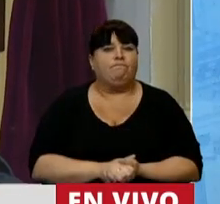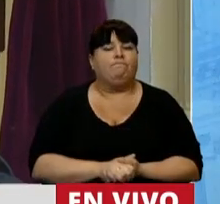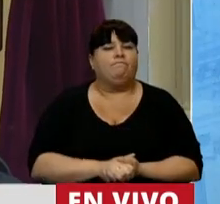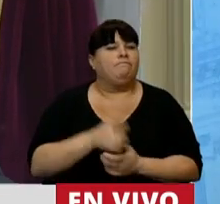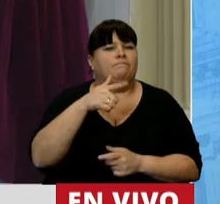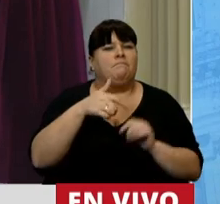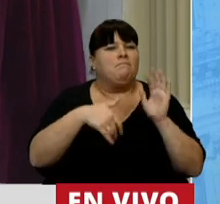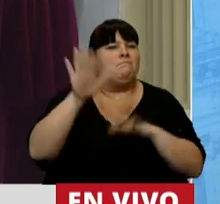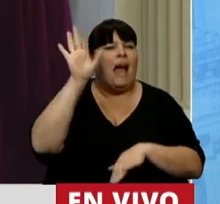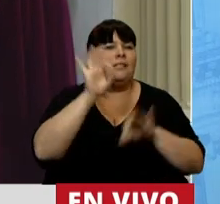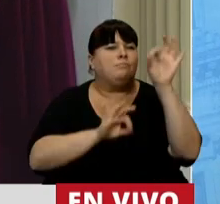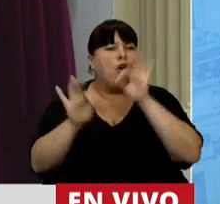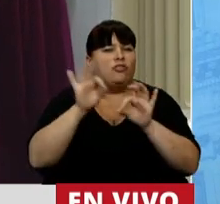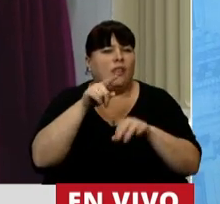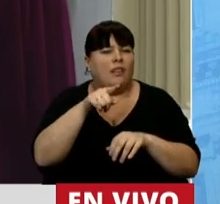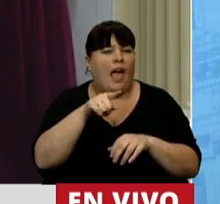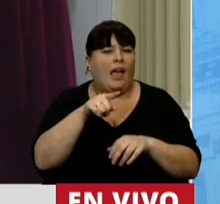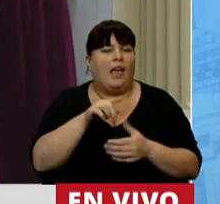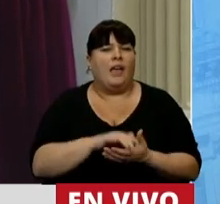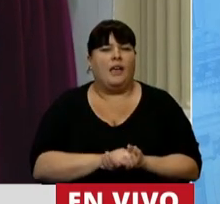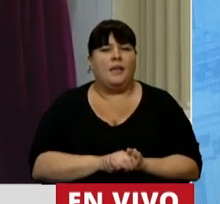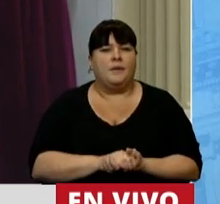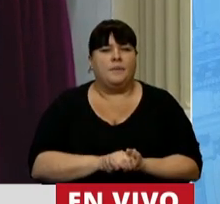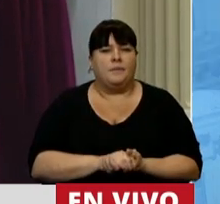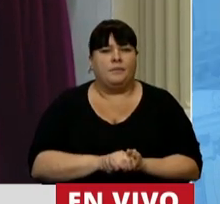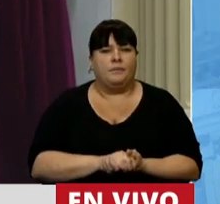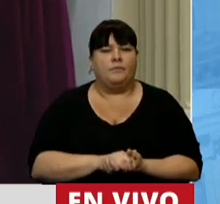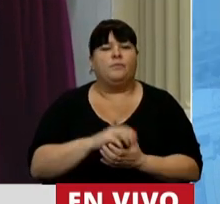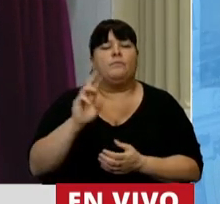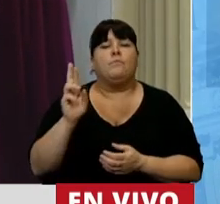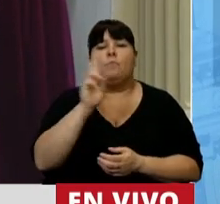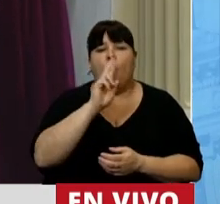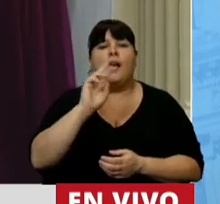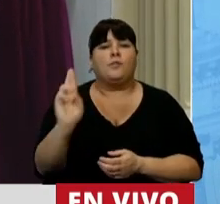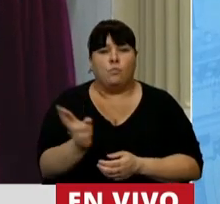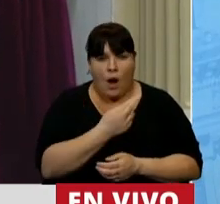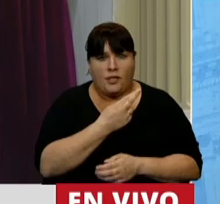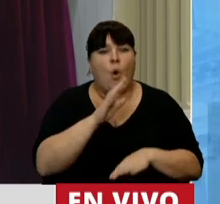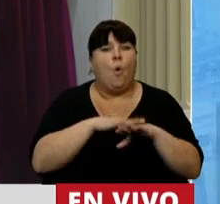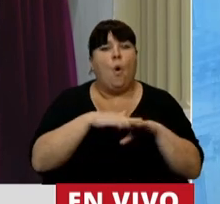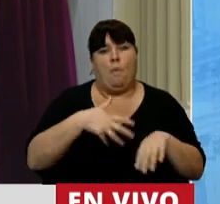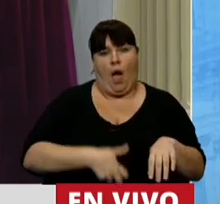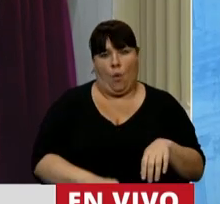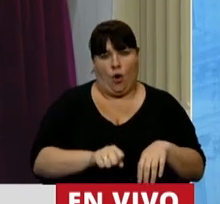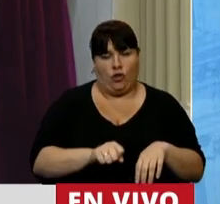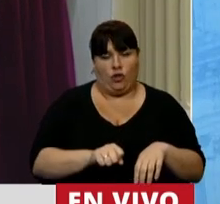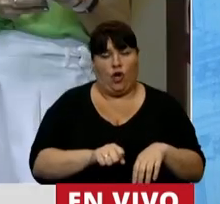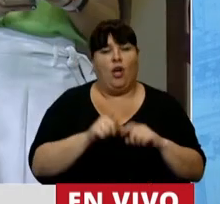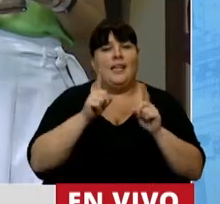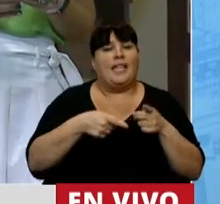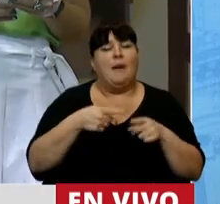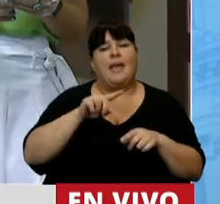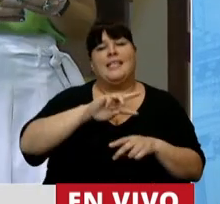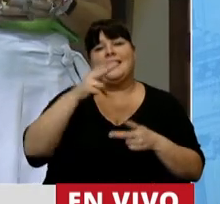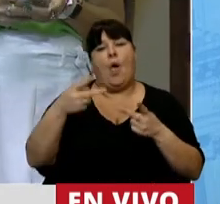los mayores índices de mujeres muertas por aborto. Y tenemos